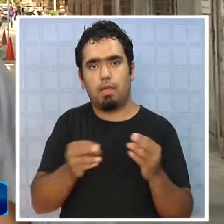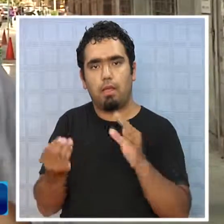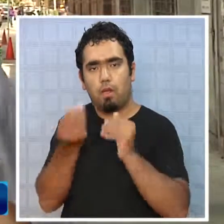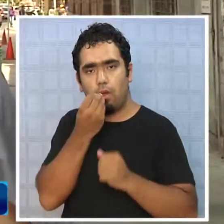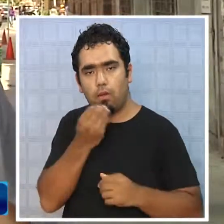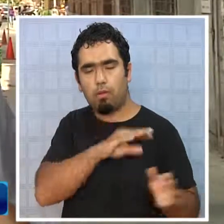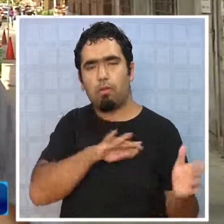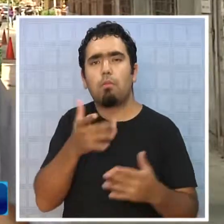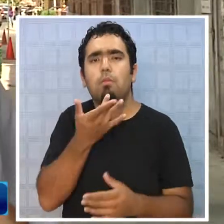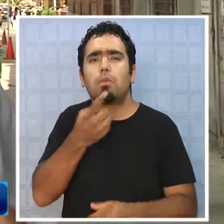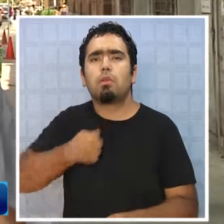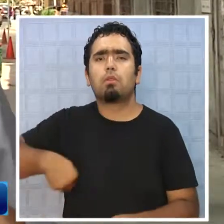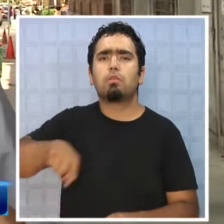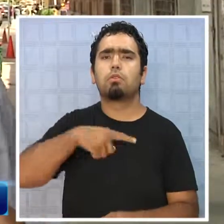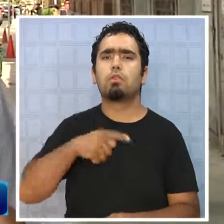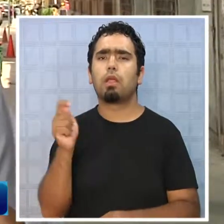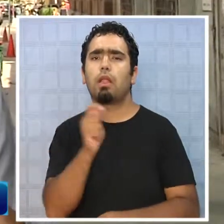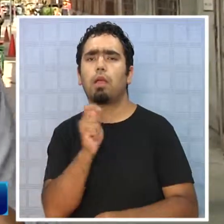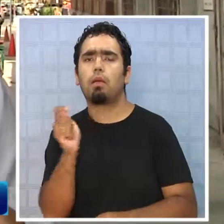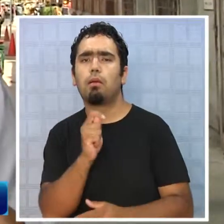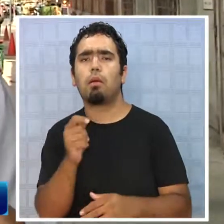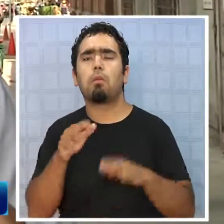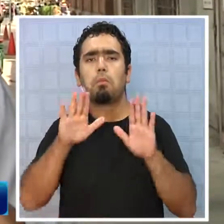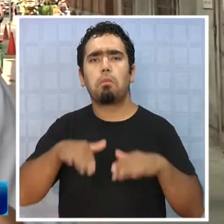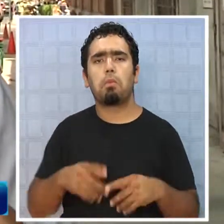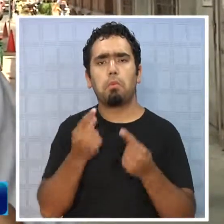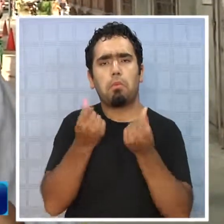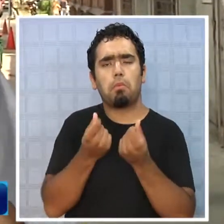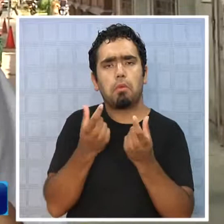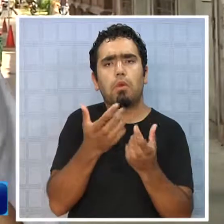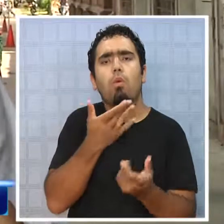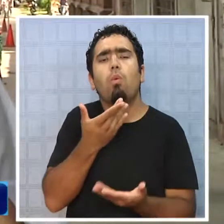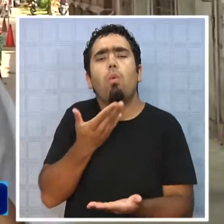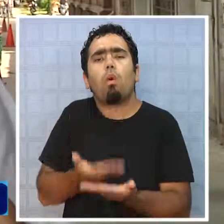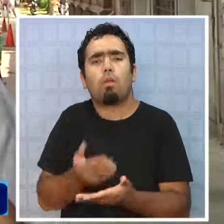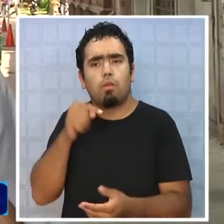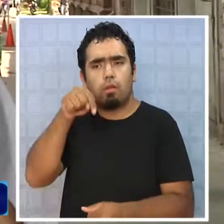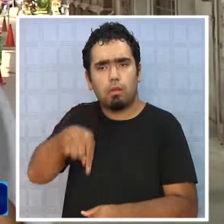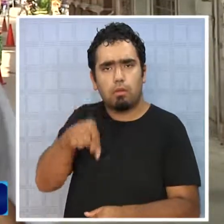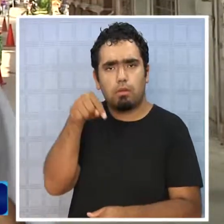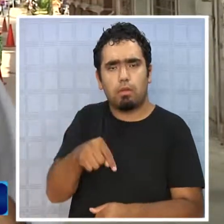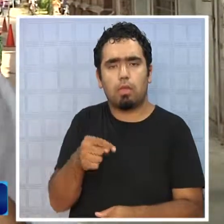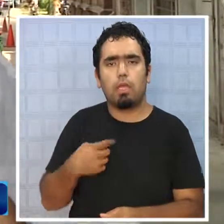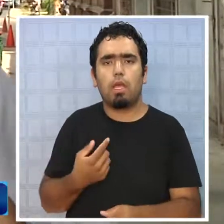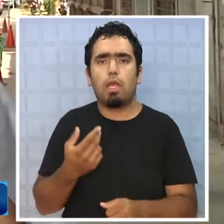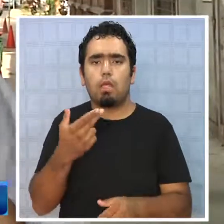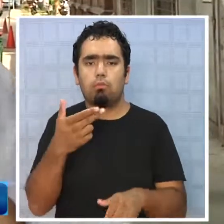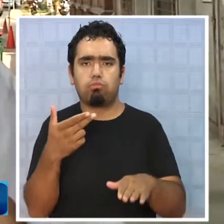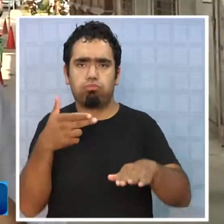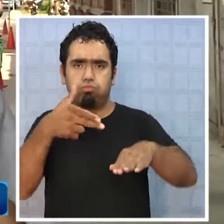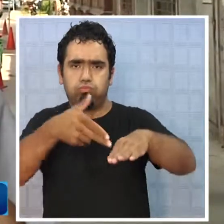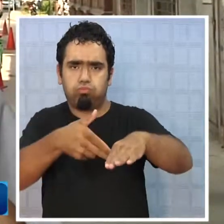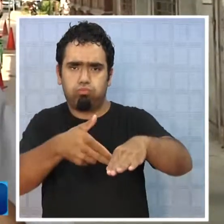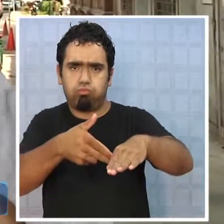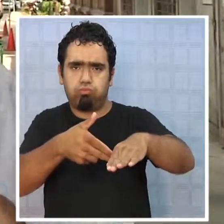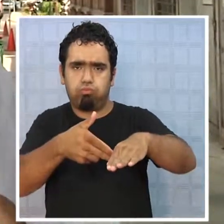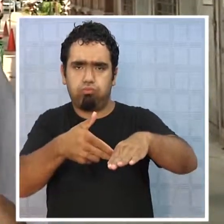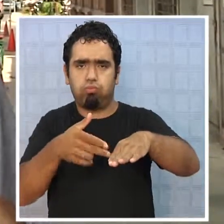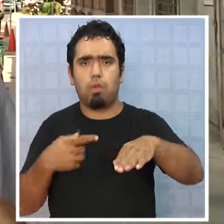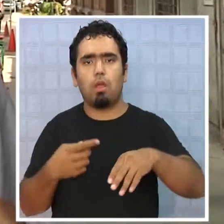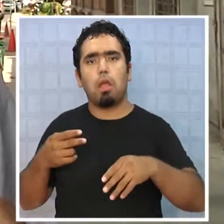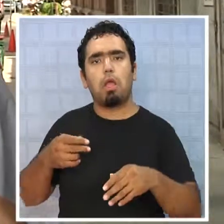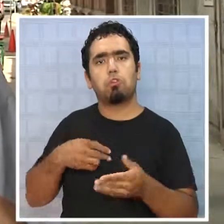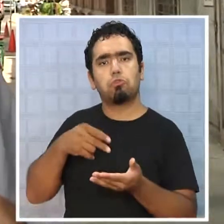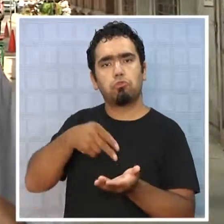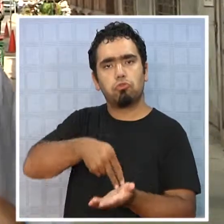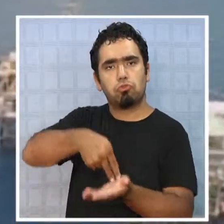combustible que se pagan prácticamente en todo Chile, cuando aquí, digamos, se trae combustible que entra por zona franca, que se ha